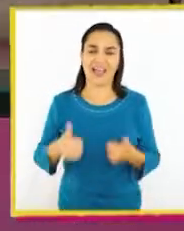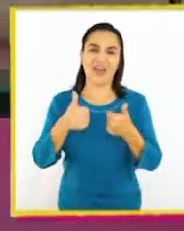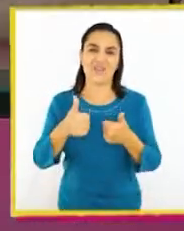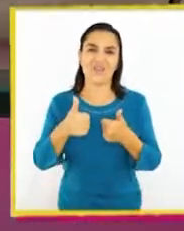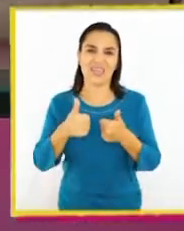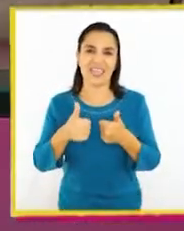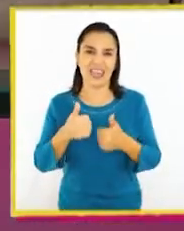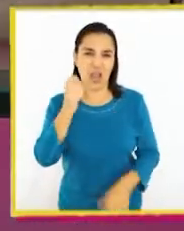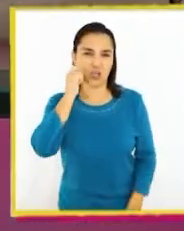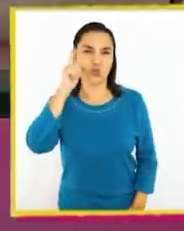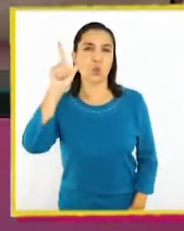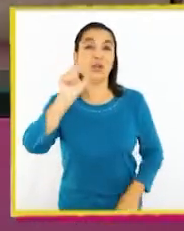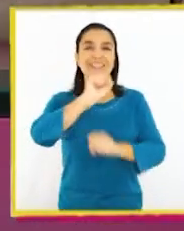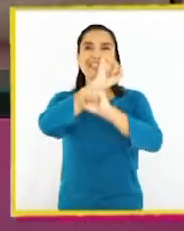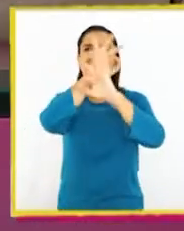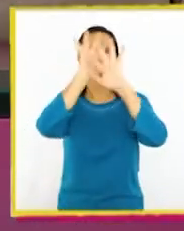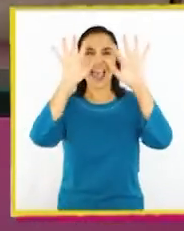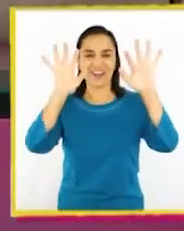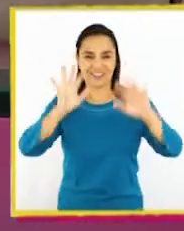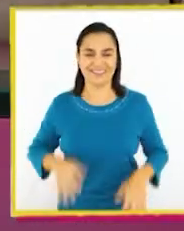Muy bien, el cielo.